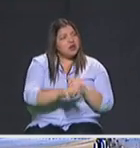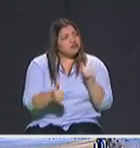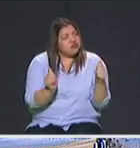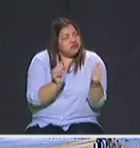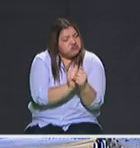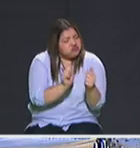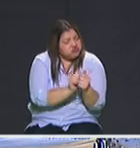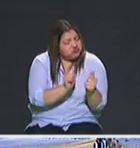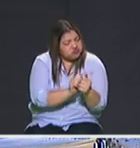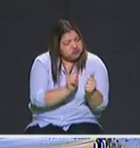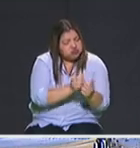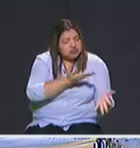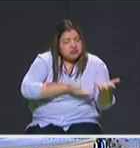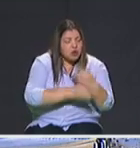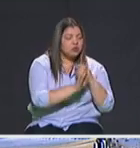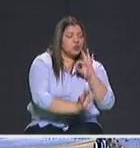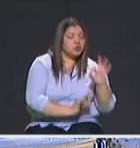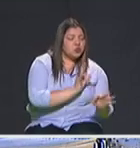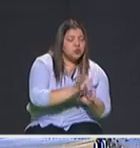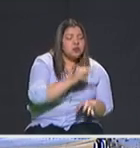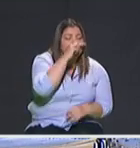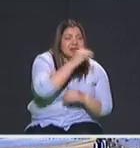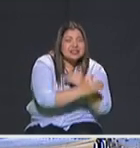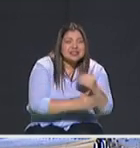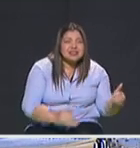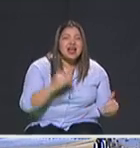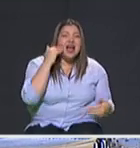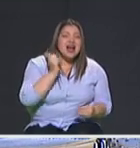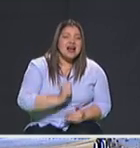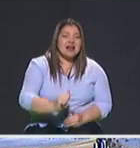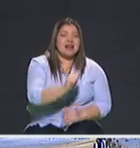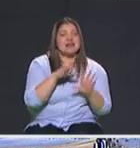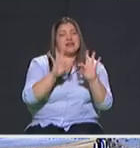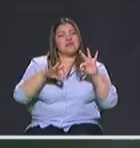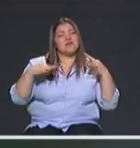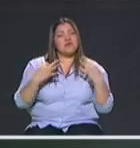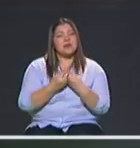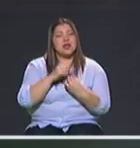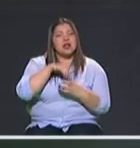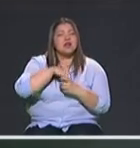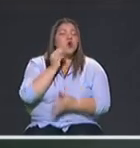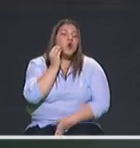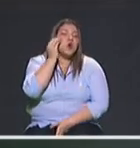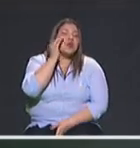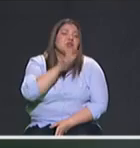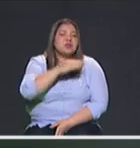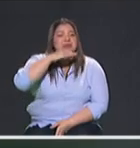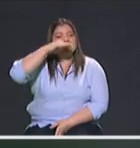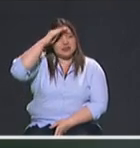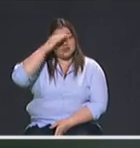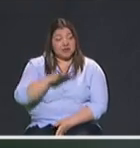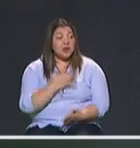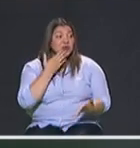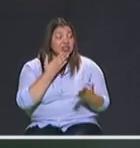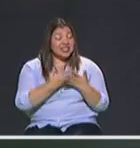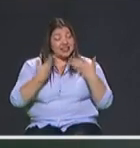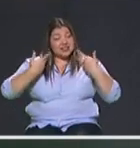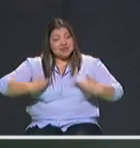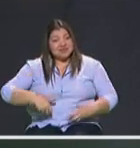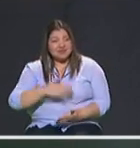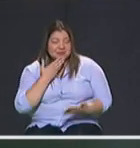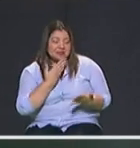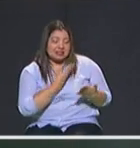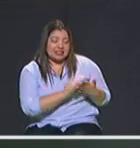institucional para los niños, las mujeres y para cada familia y cada hogar de esta ciudad. Muchas gracias doctora Beatriz. Como lo explicábamos desde el